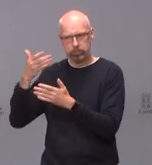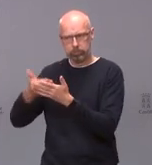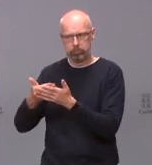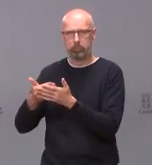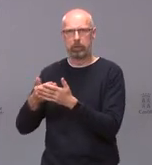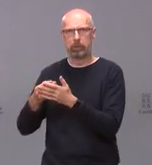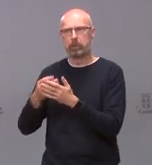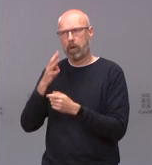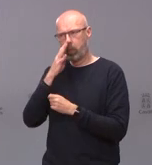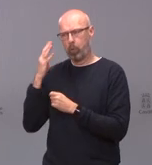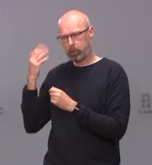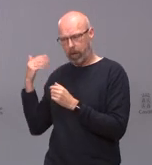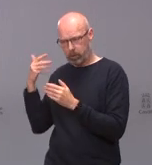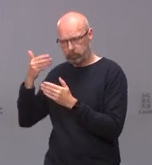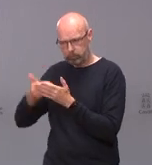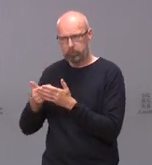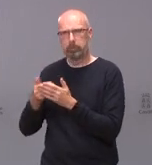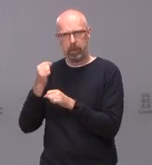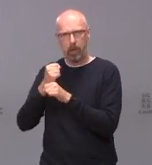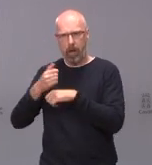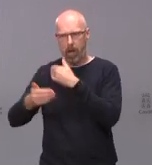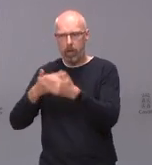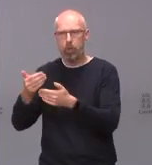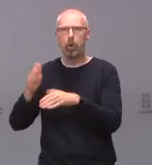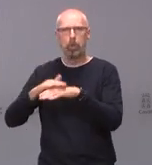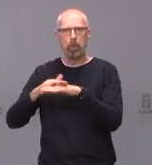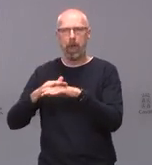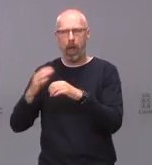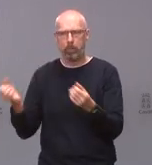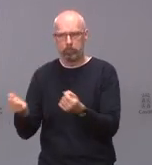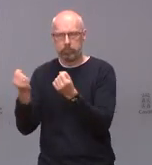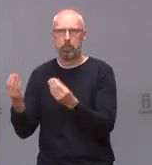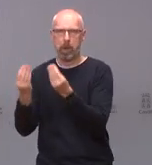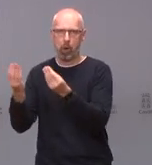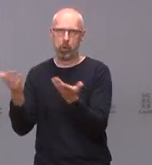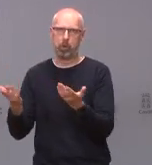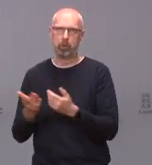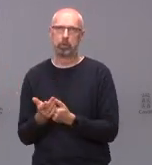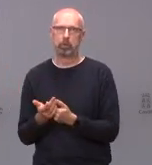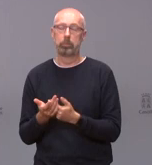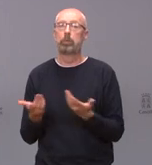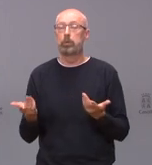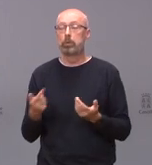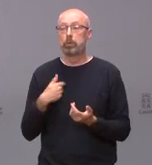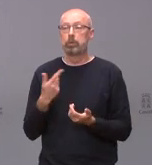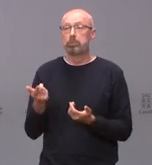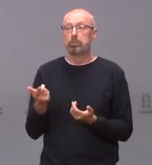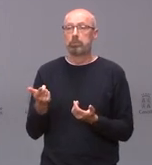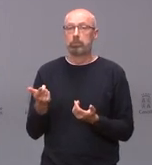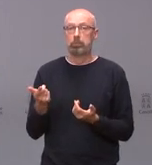pasada y que está dando pasos firmes en esta legislatura por lo tanto bueno pues ahí